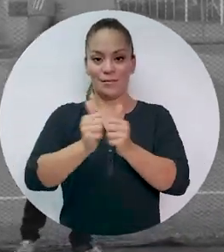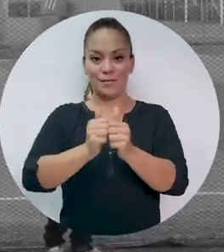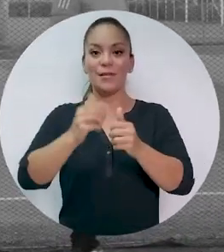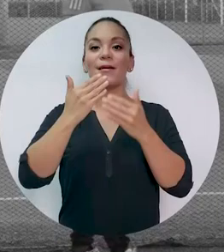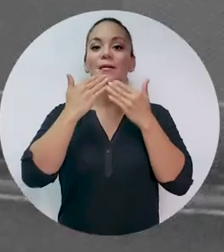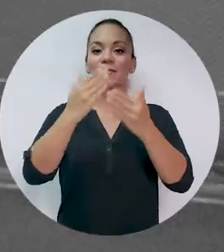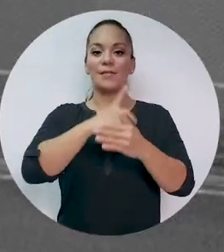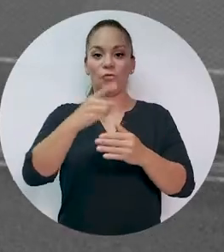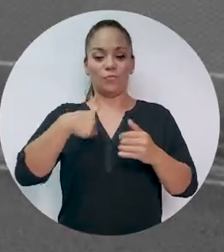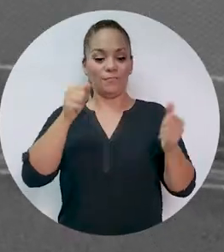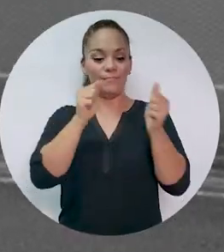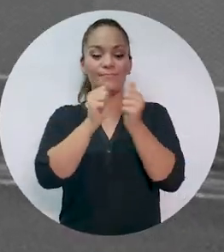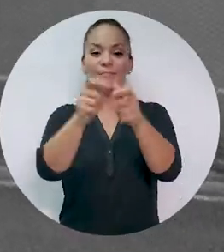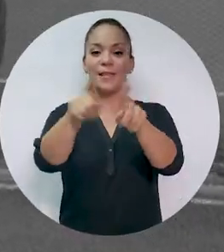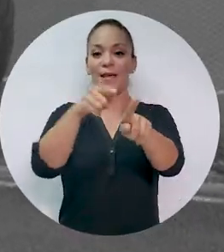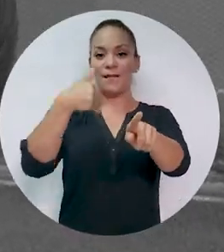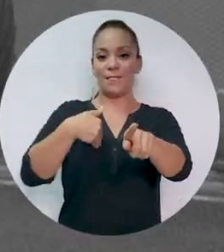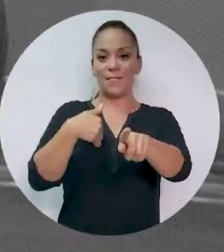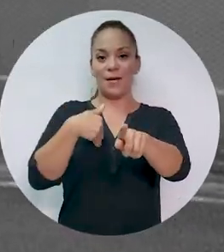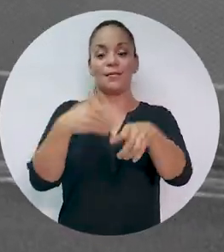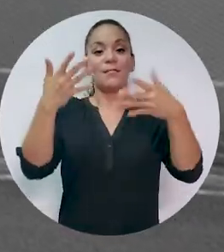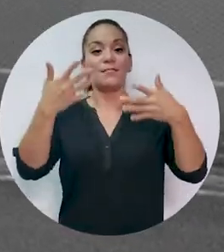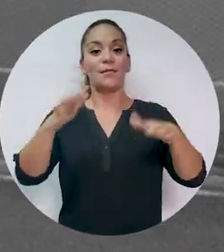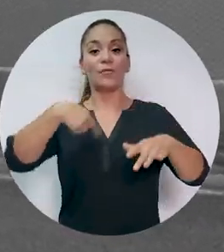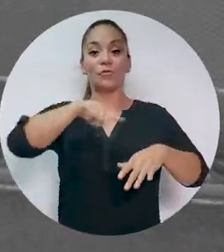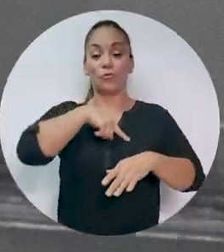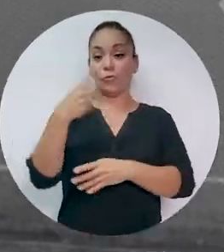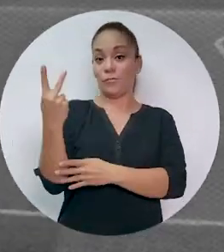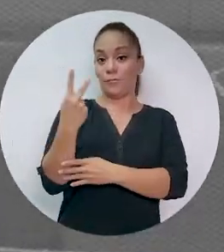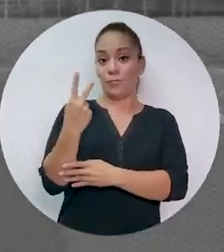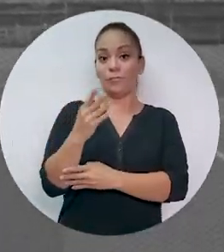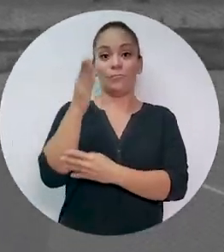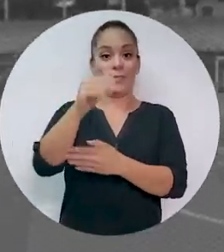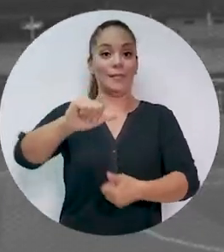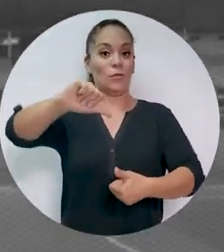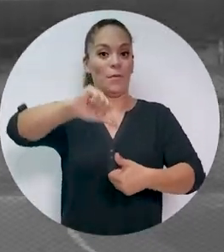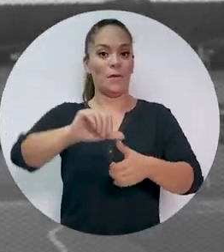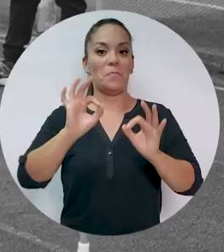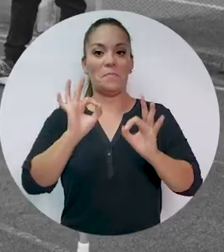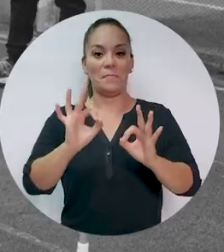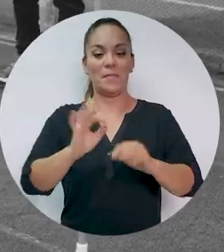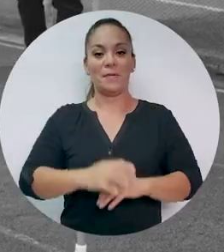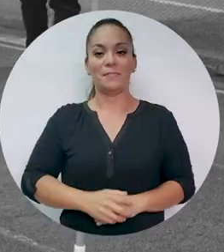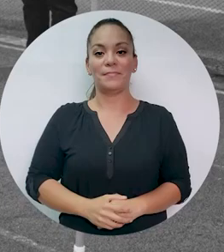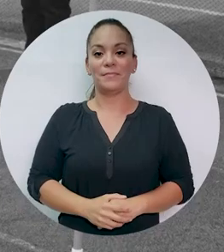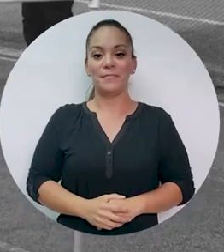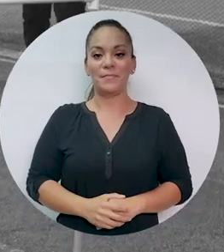gracias a Dios voy con mi hermano. Ya fuimos al Centroamericano y nos fue muy bien.